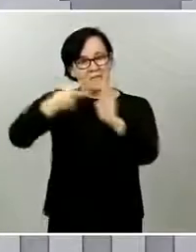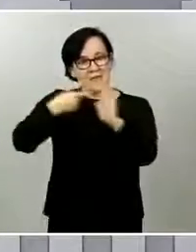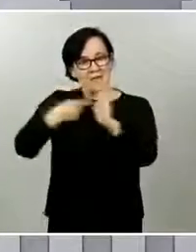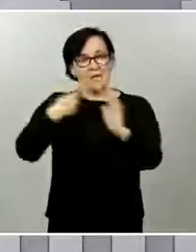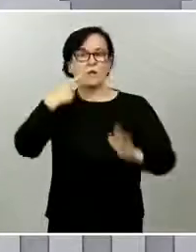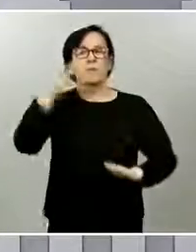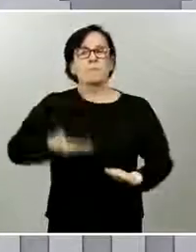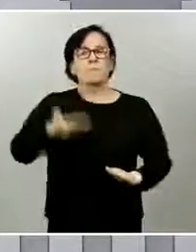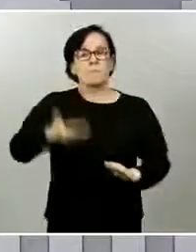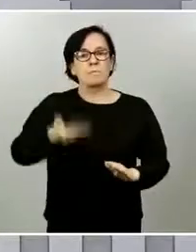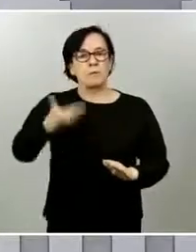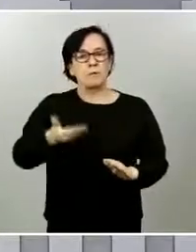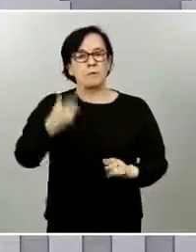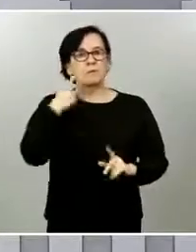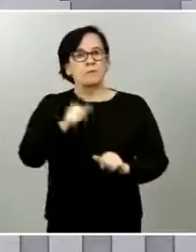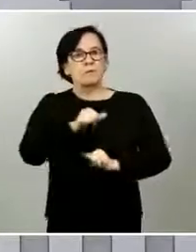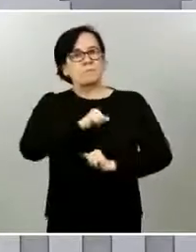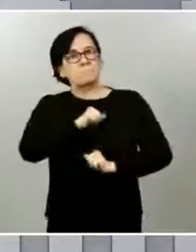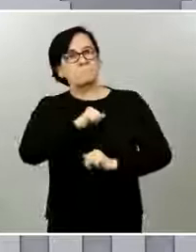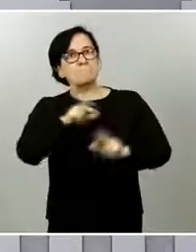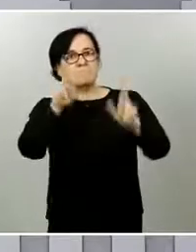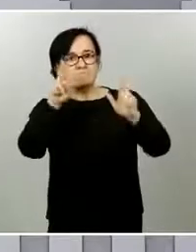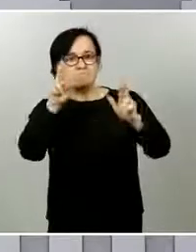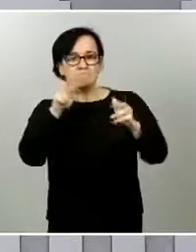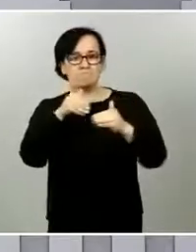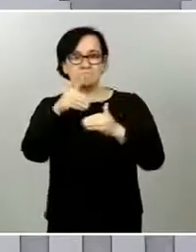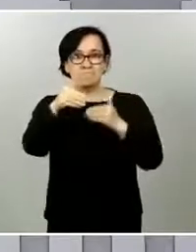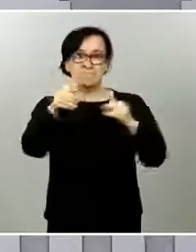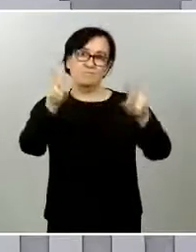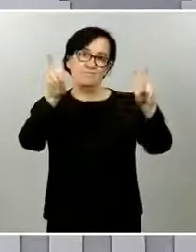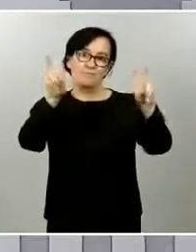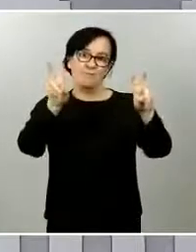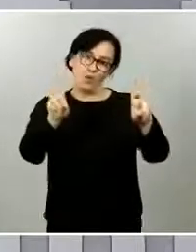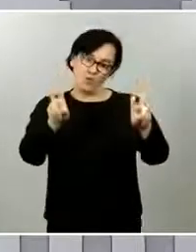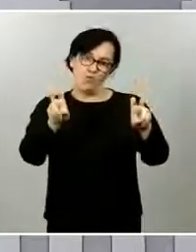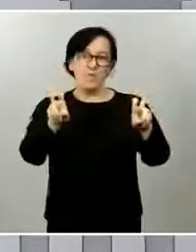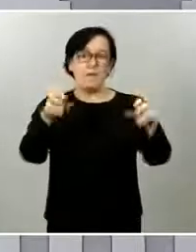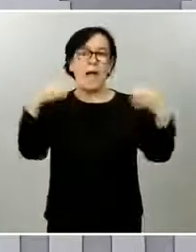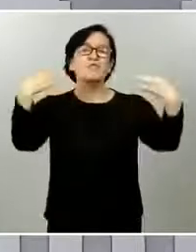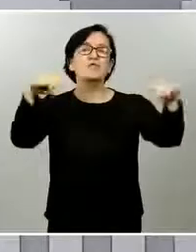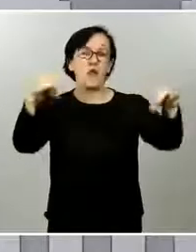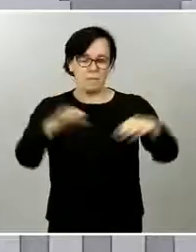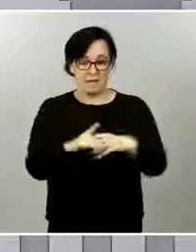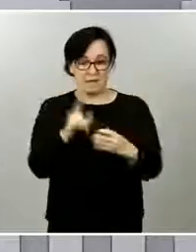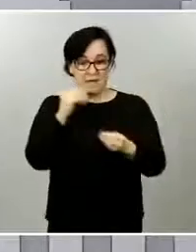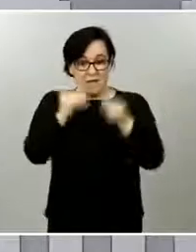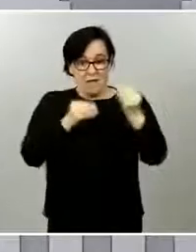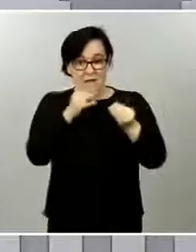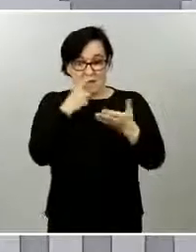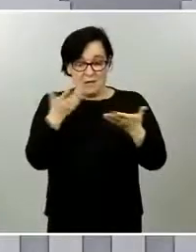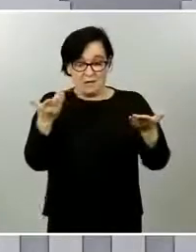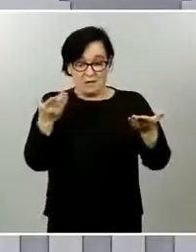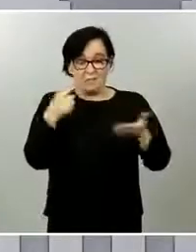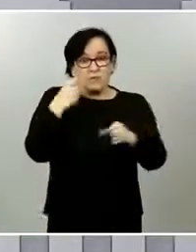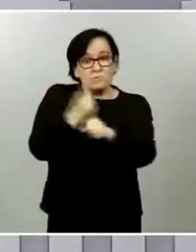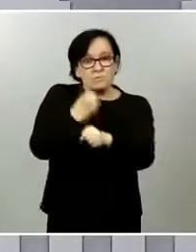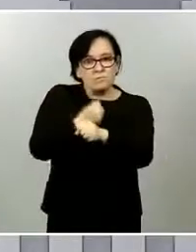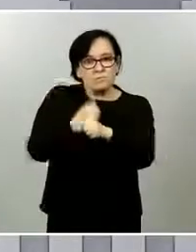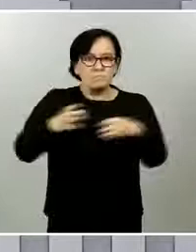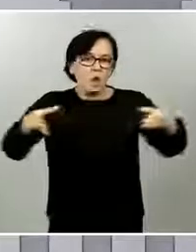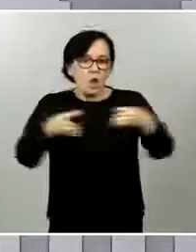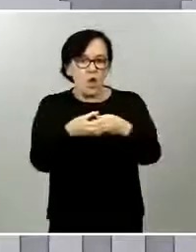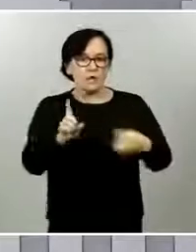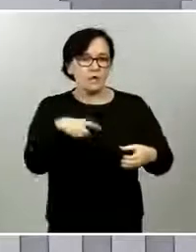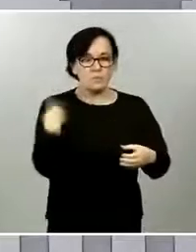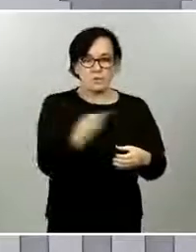para que la mitad de los españoles pasen a la fase 1 de la desescalada, lo que supone un importante y un